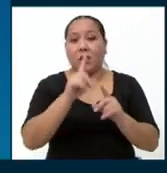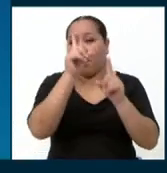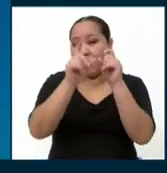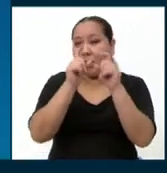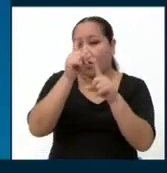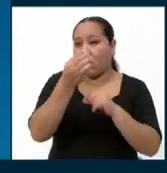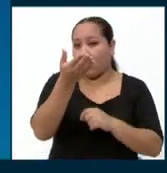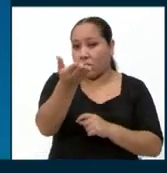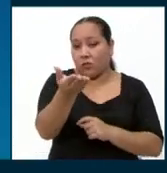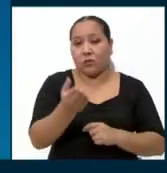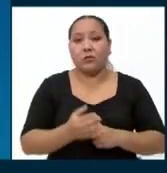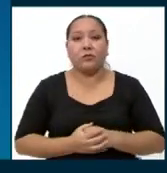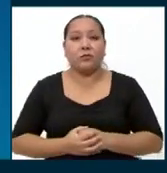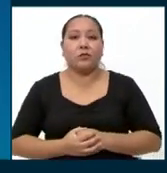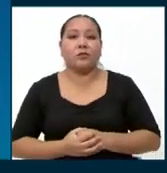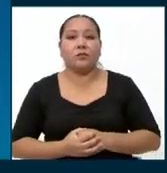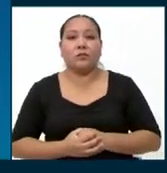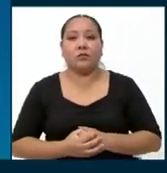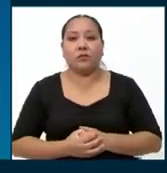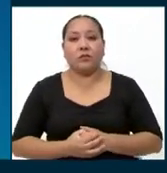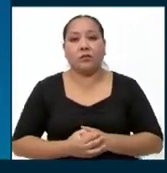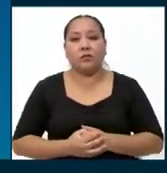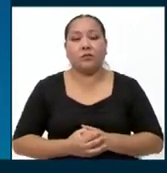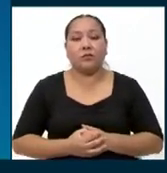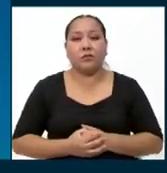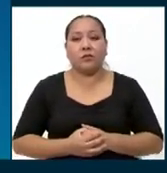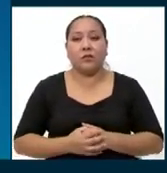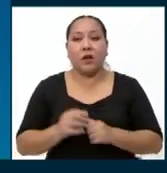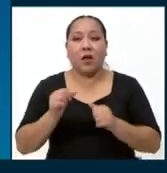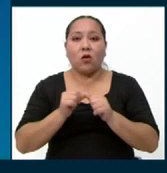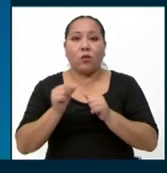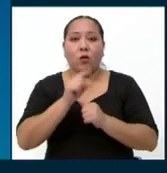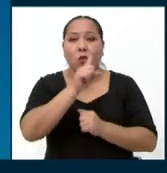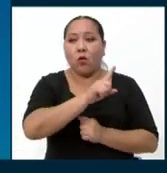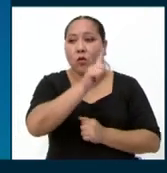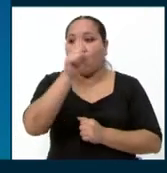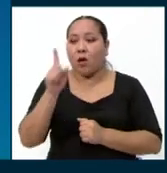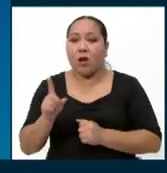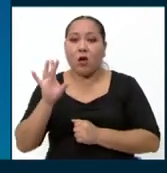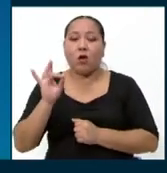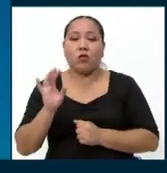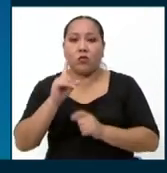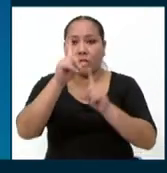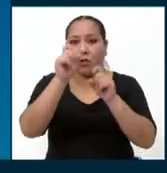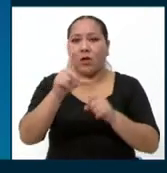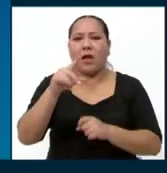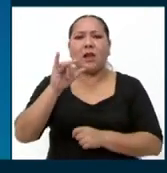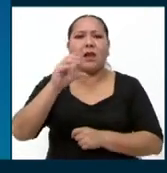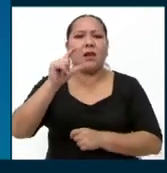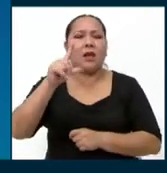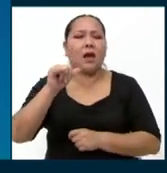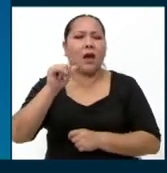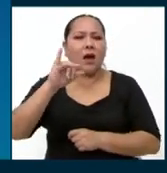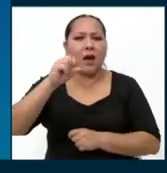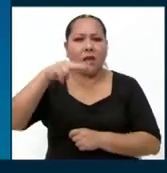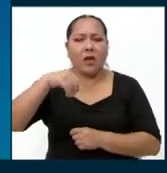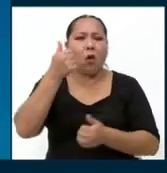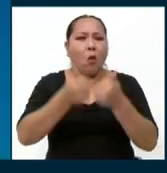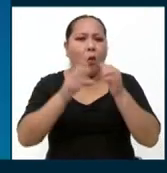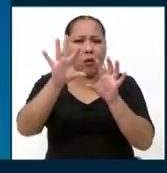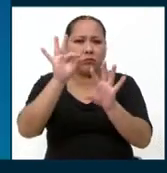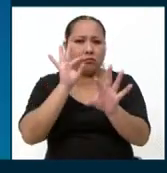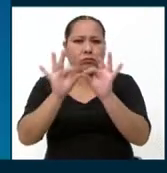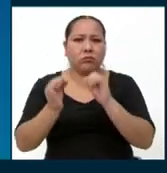¿qué hacer? Del uno al ocho. Le pregunto, candidata Liliana Rojas Espinosa, ¿cuál escoge?